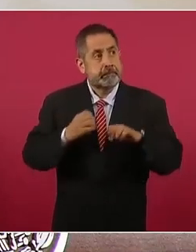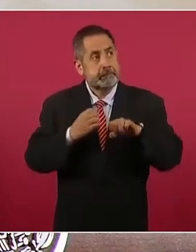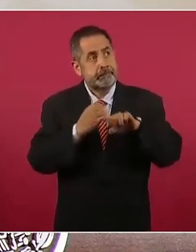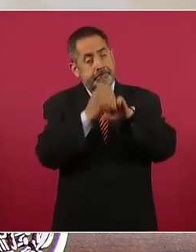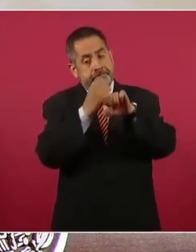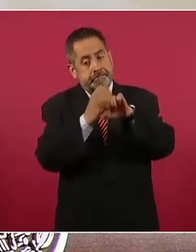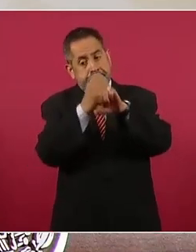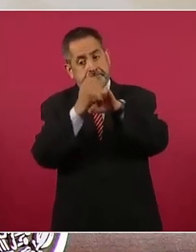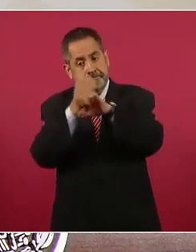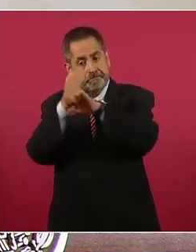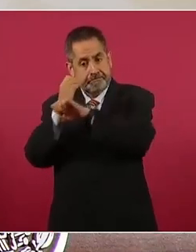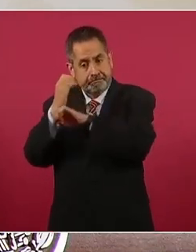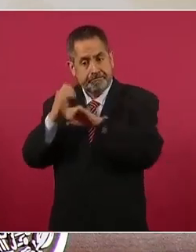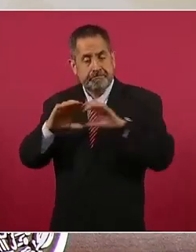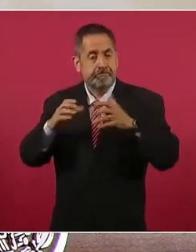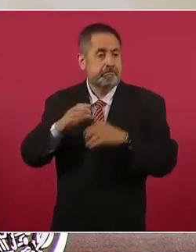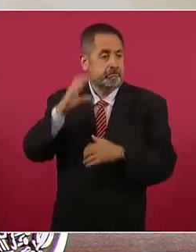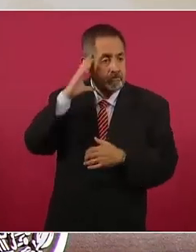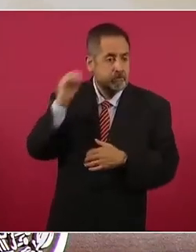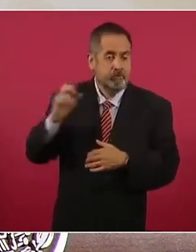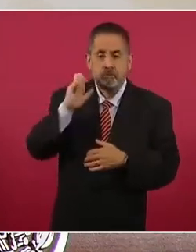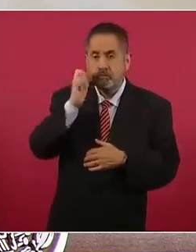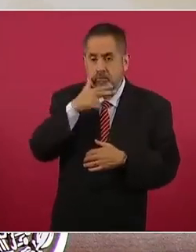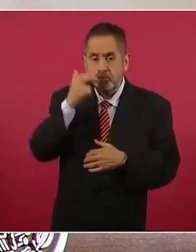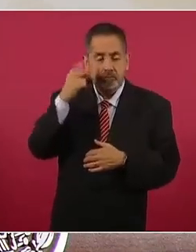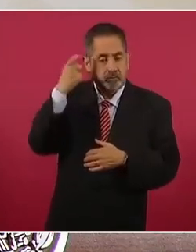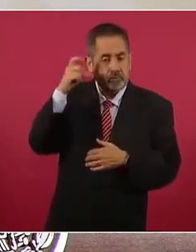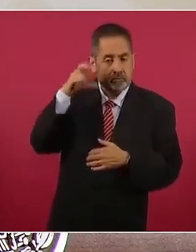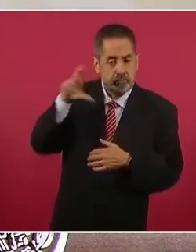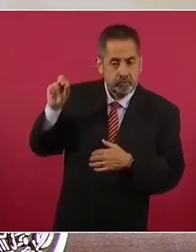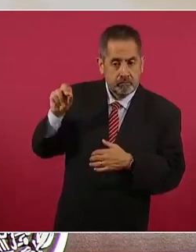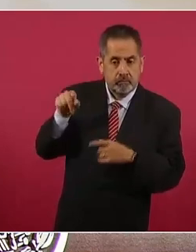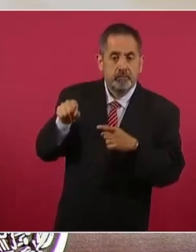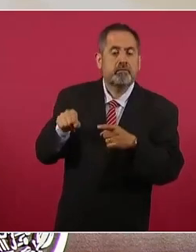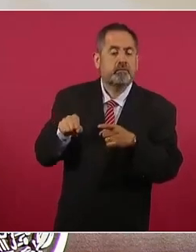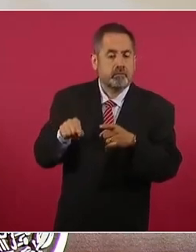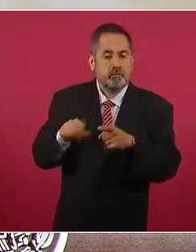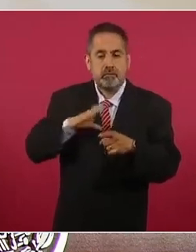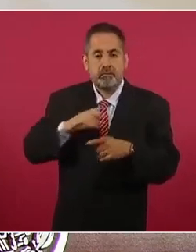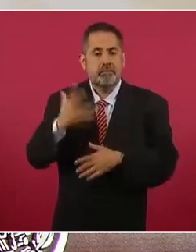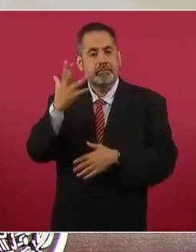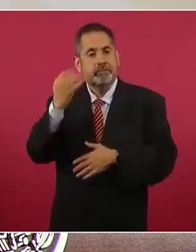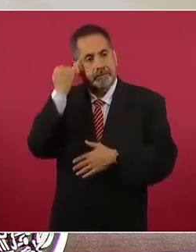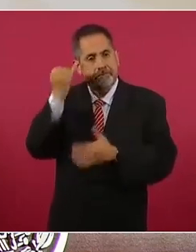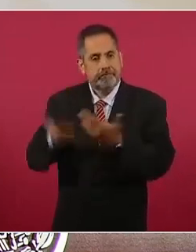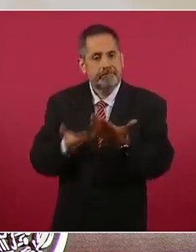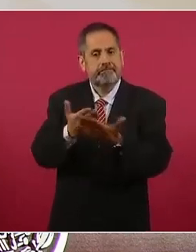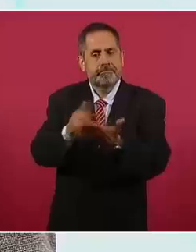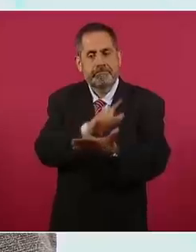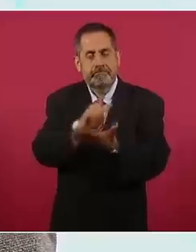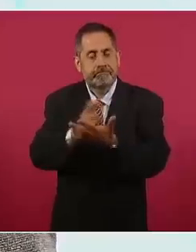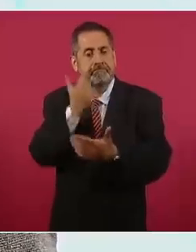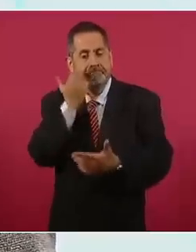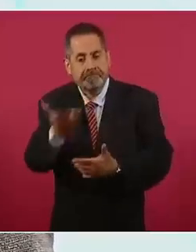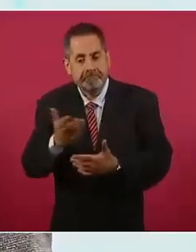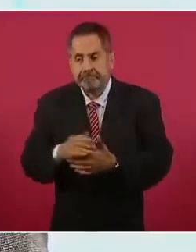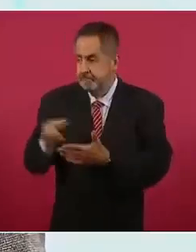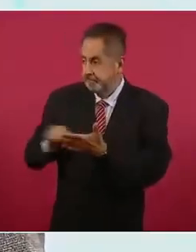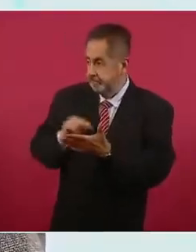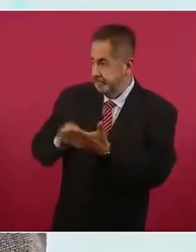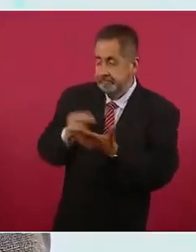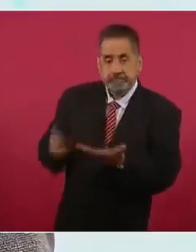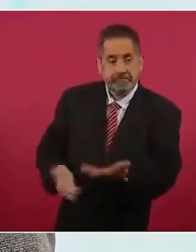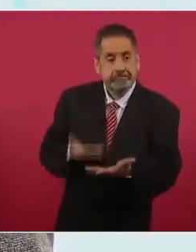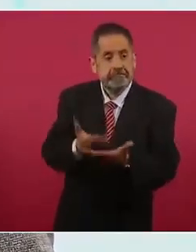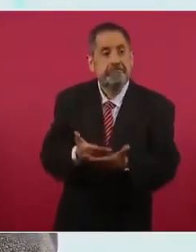estados de Colima, Chihuahua y Quintana Roo hay cinco iniciativas que se han firmado y se han